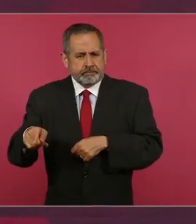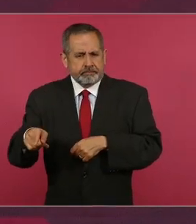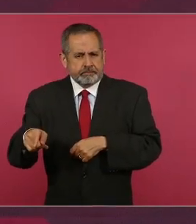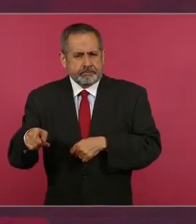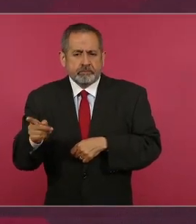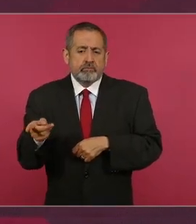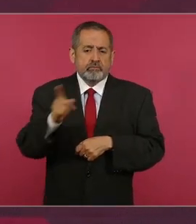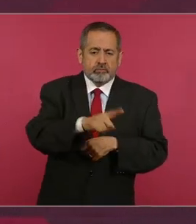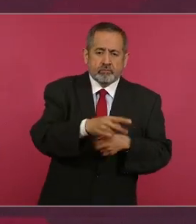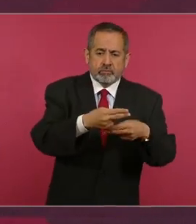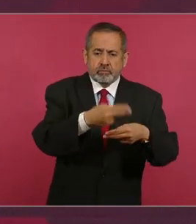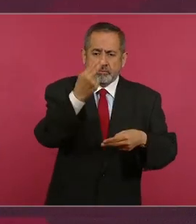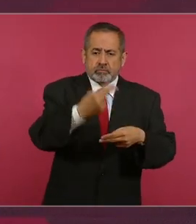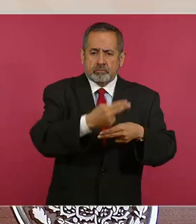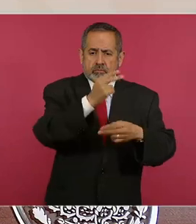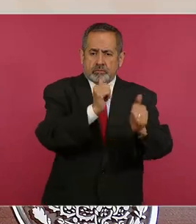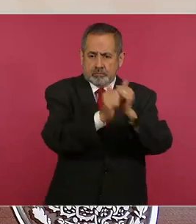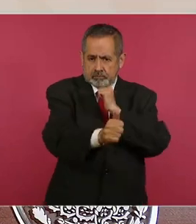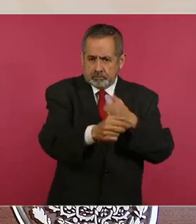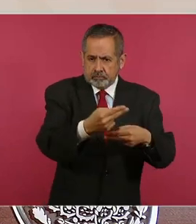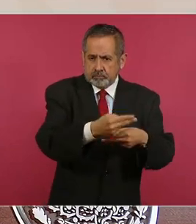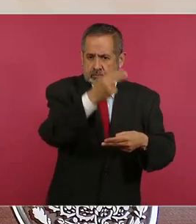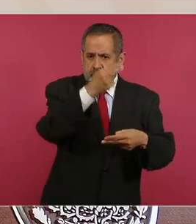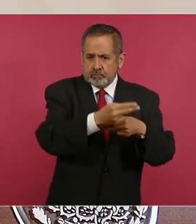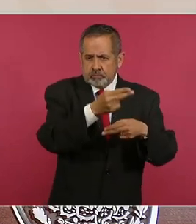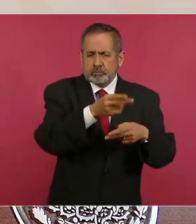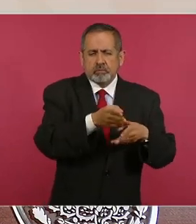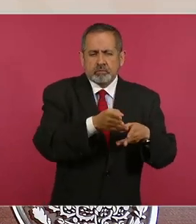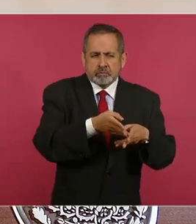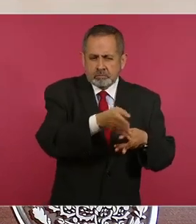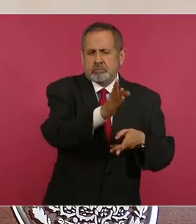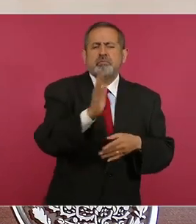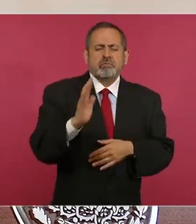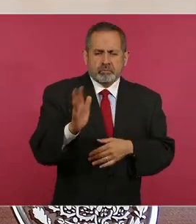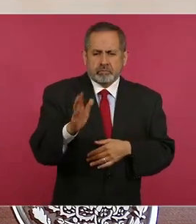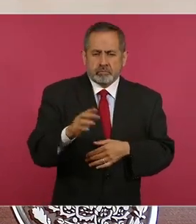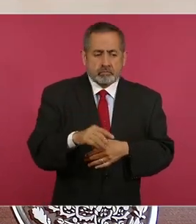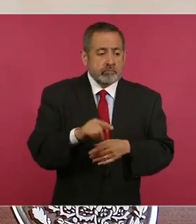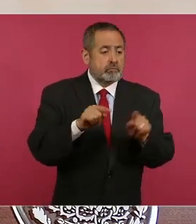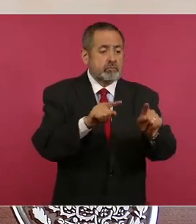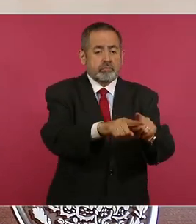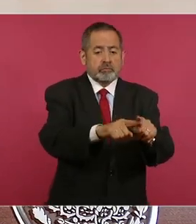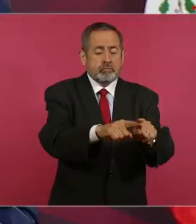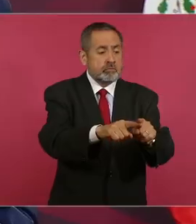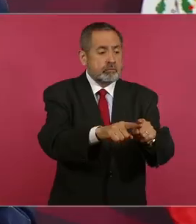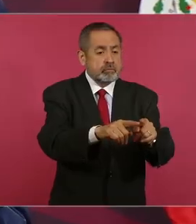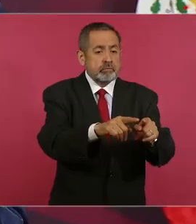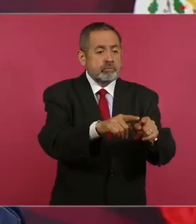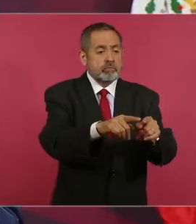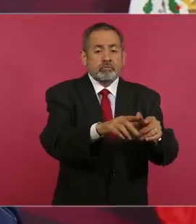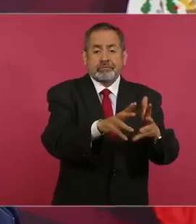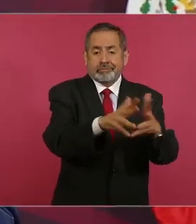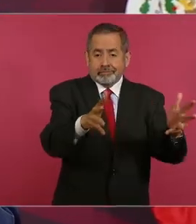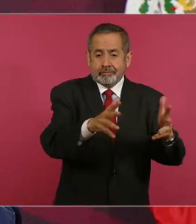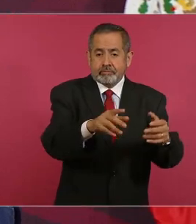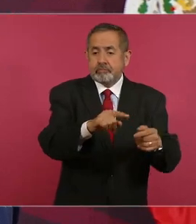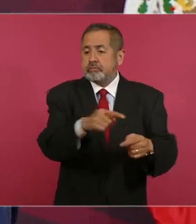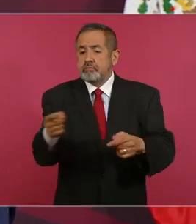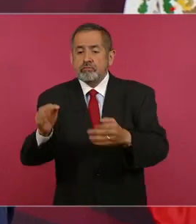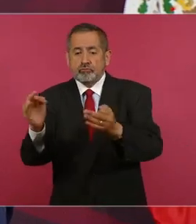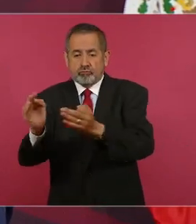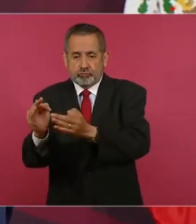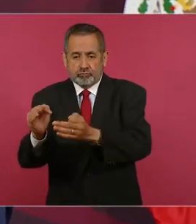la autopista y comunicación de la costa grande a la costa chica pasando por